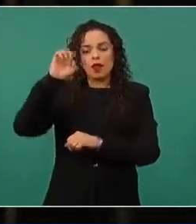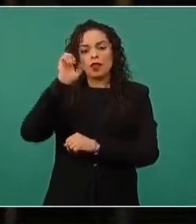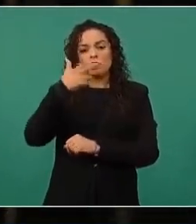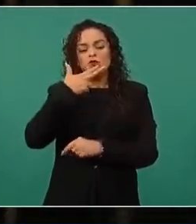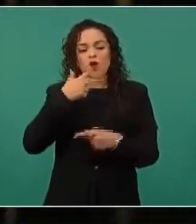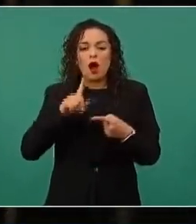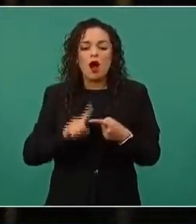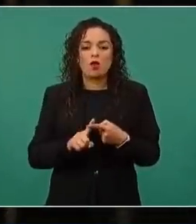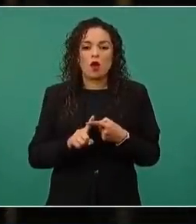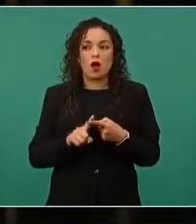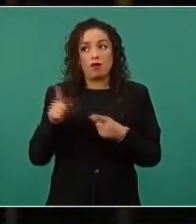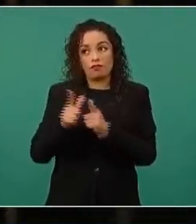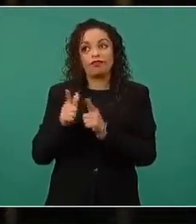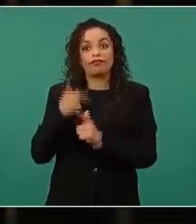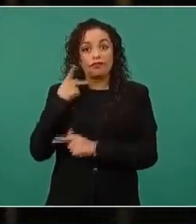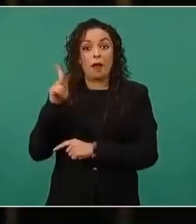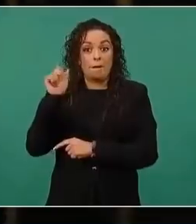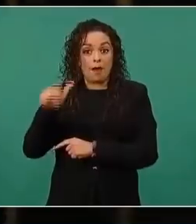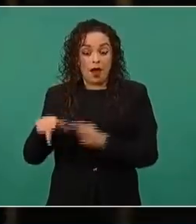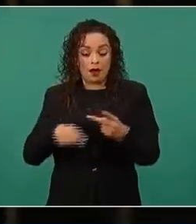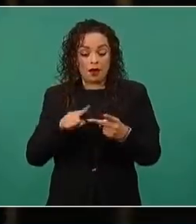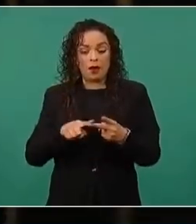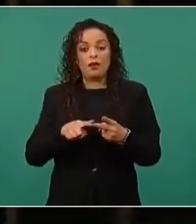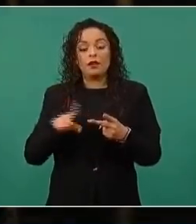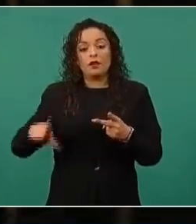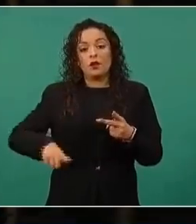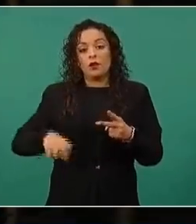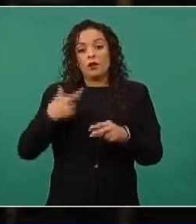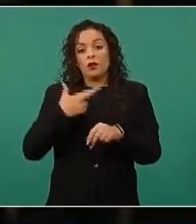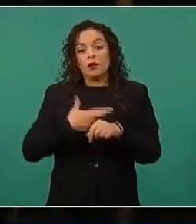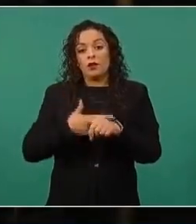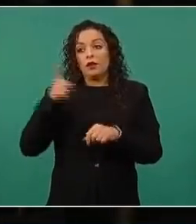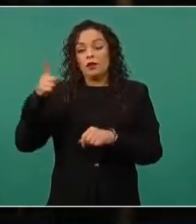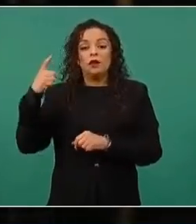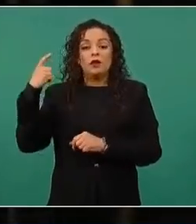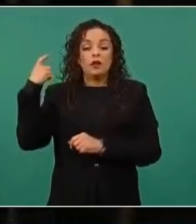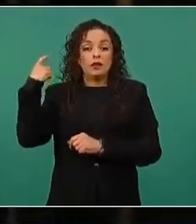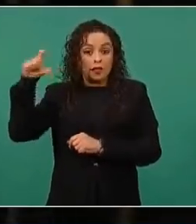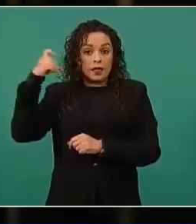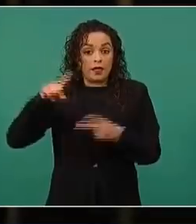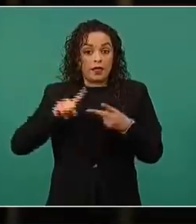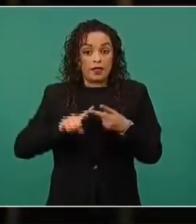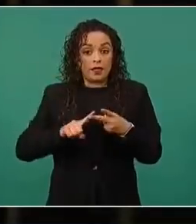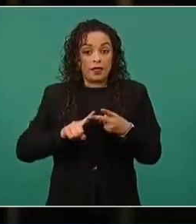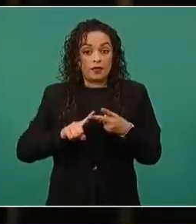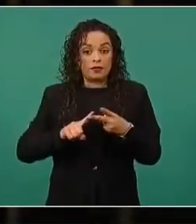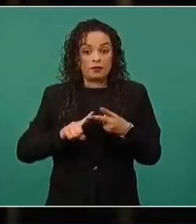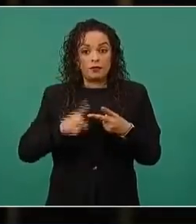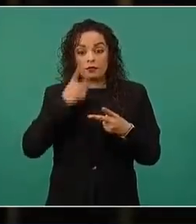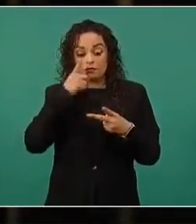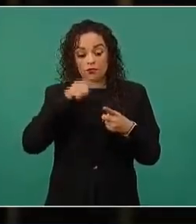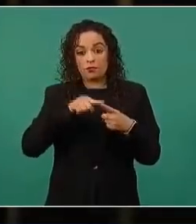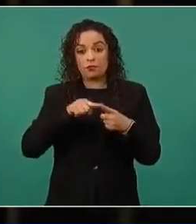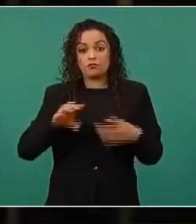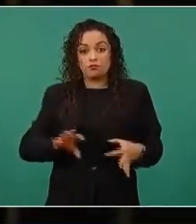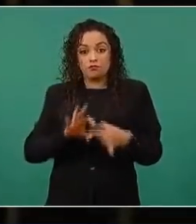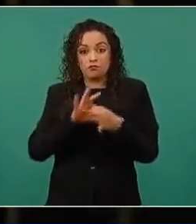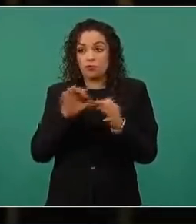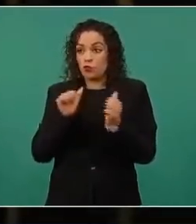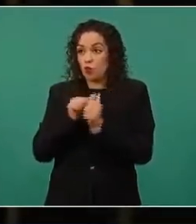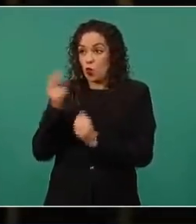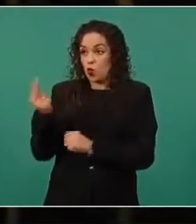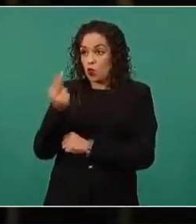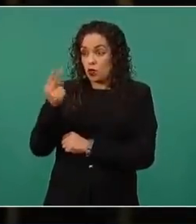gobernador de Querétaro, que incluso se han mencionado la gobernadora de Chihuahua, aliada de su gobierno. ¿Es